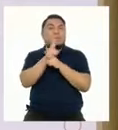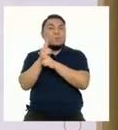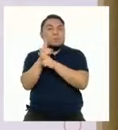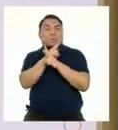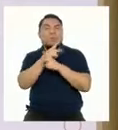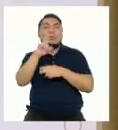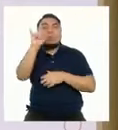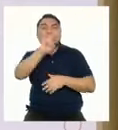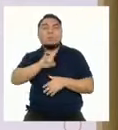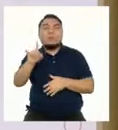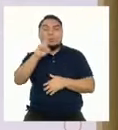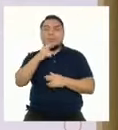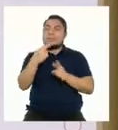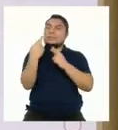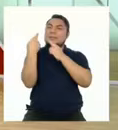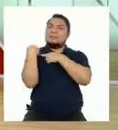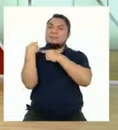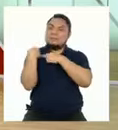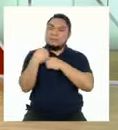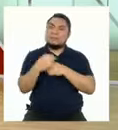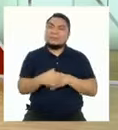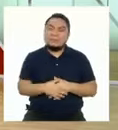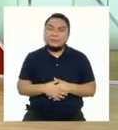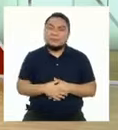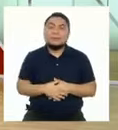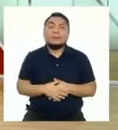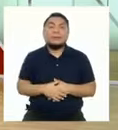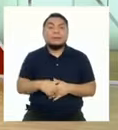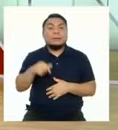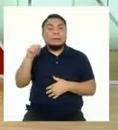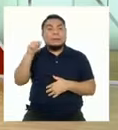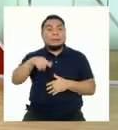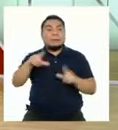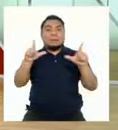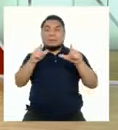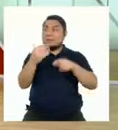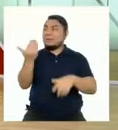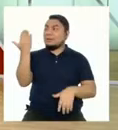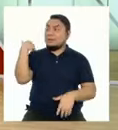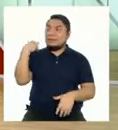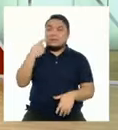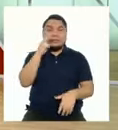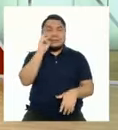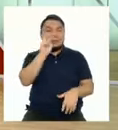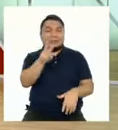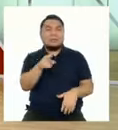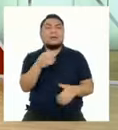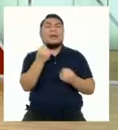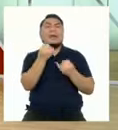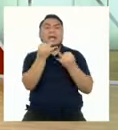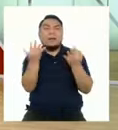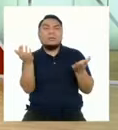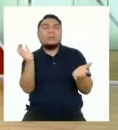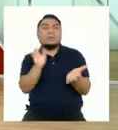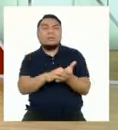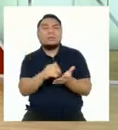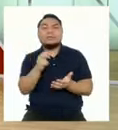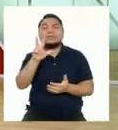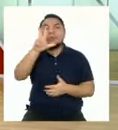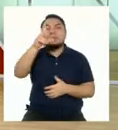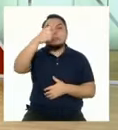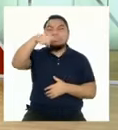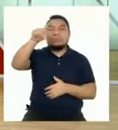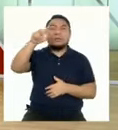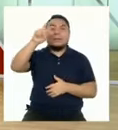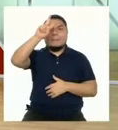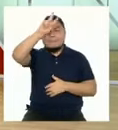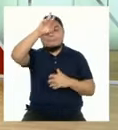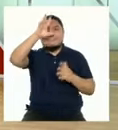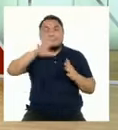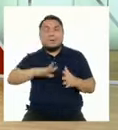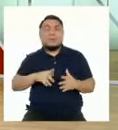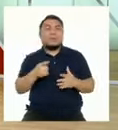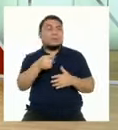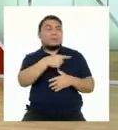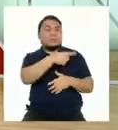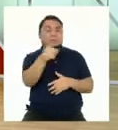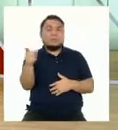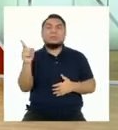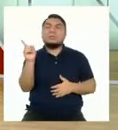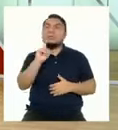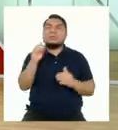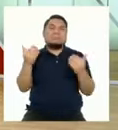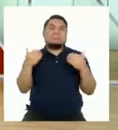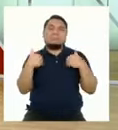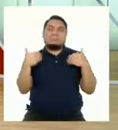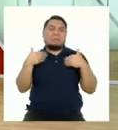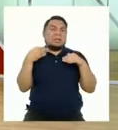cuidado y uso responsable. En el programa anterior vimos que algo más de 3 millones de peruanos y peruanas